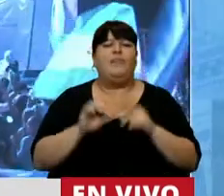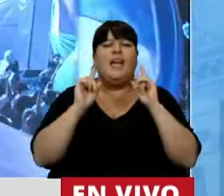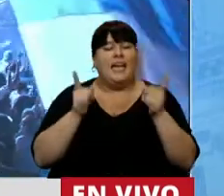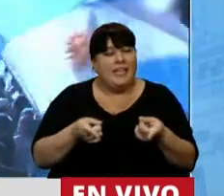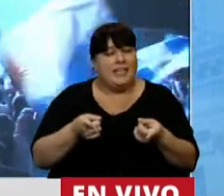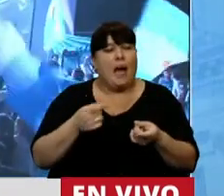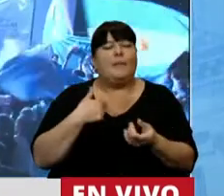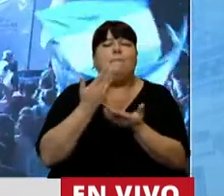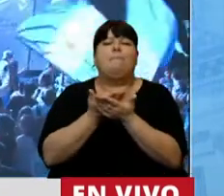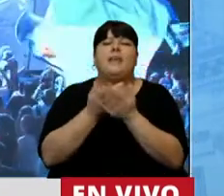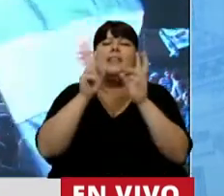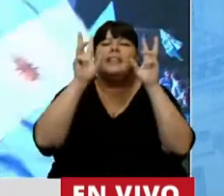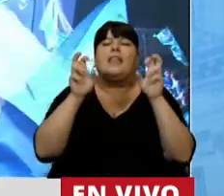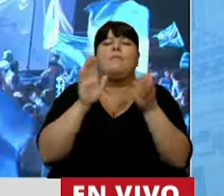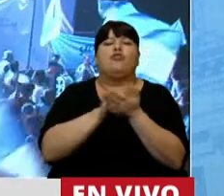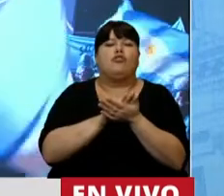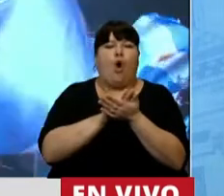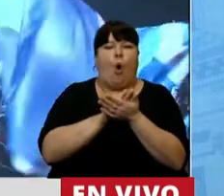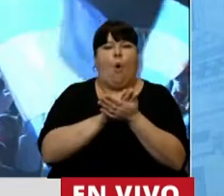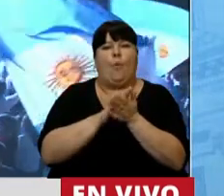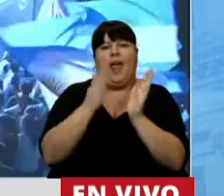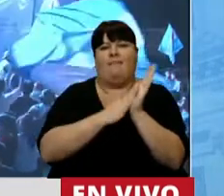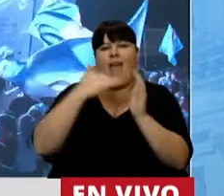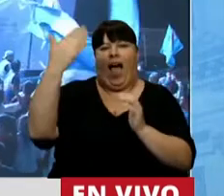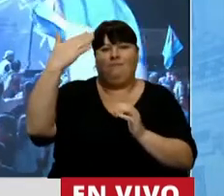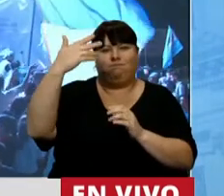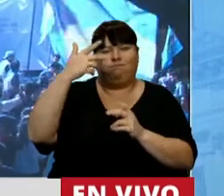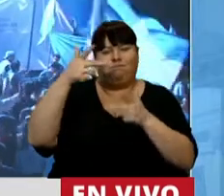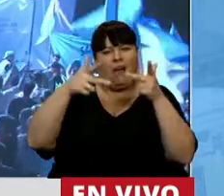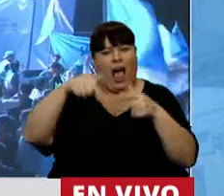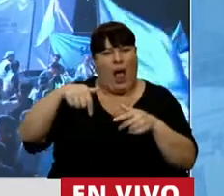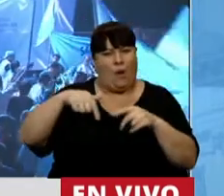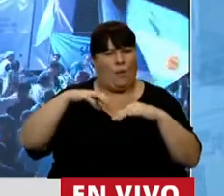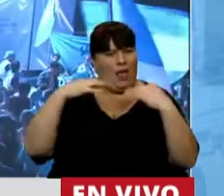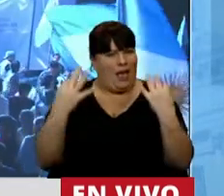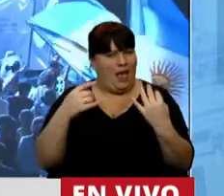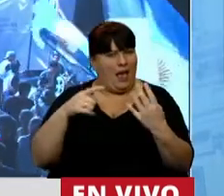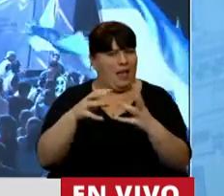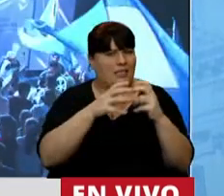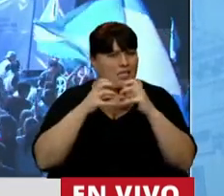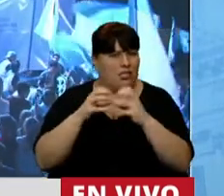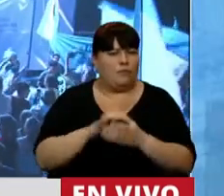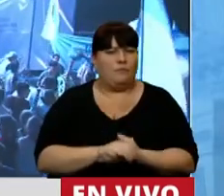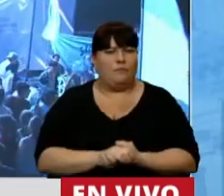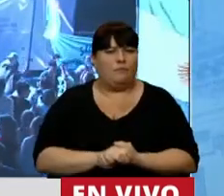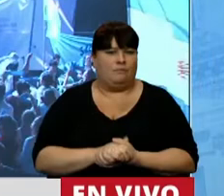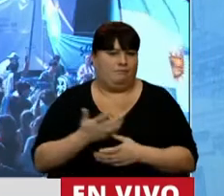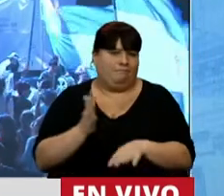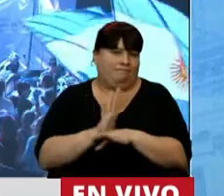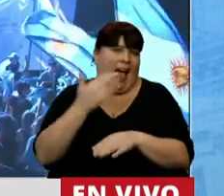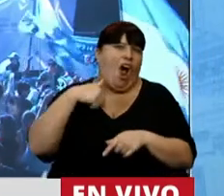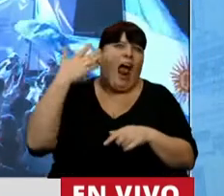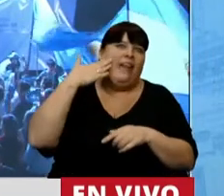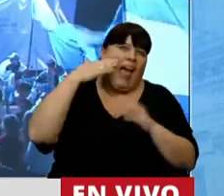También quería plantear algunas cuestiones con respecto a los argumentos que se han planteado en esta tarde,